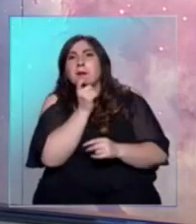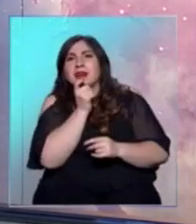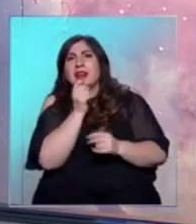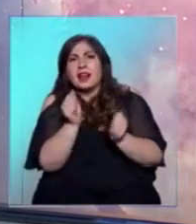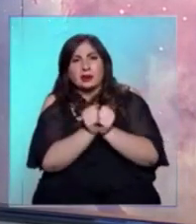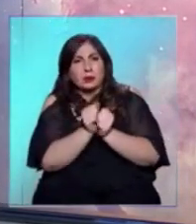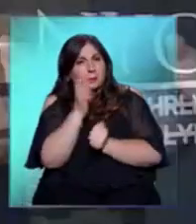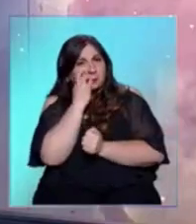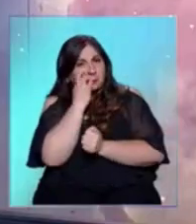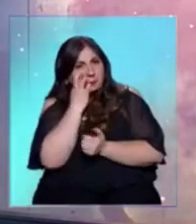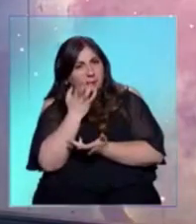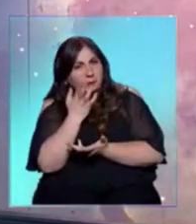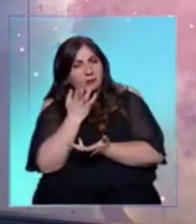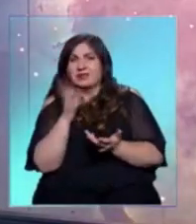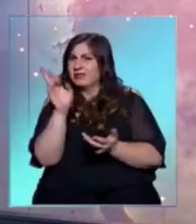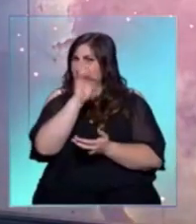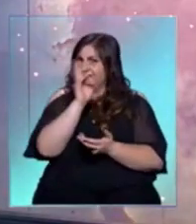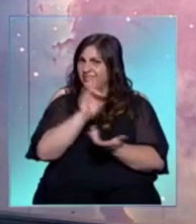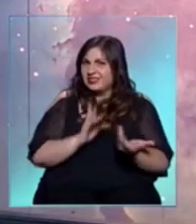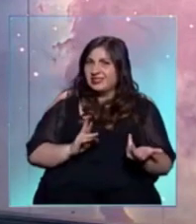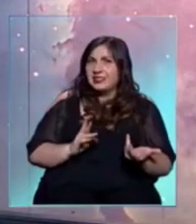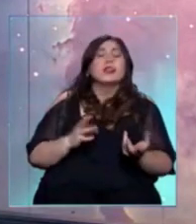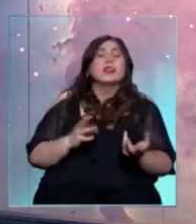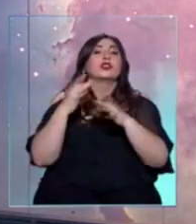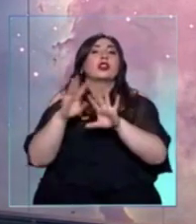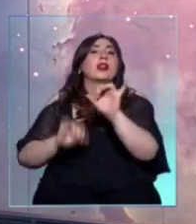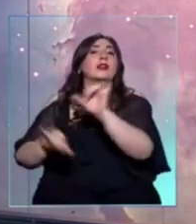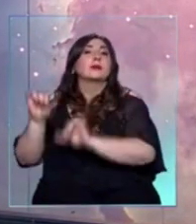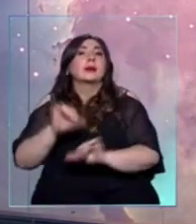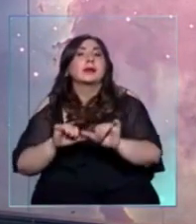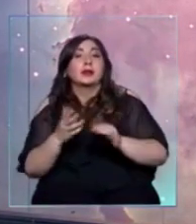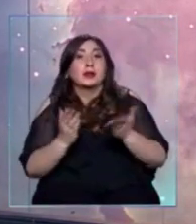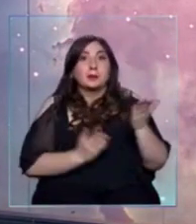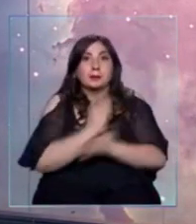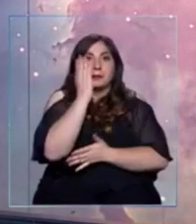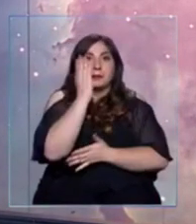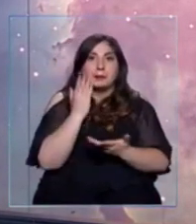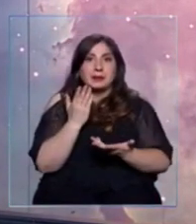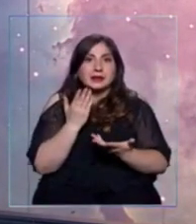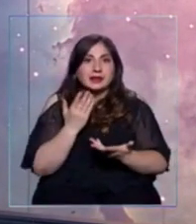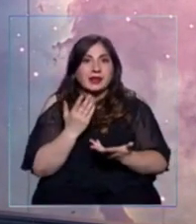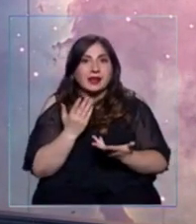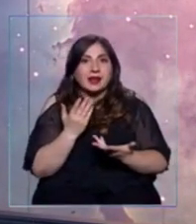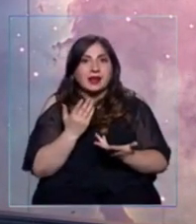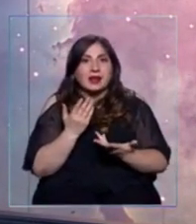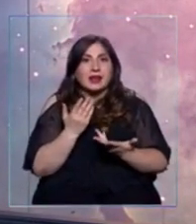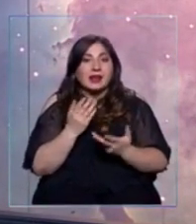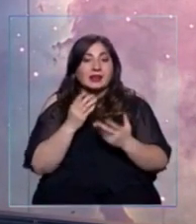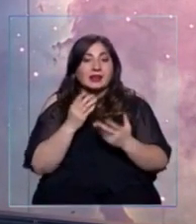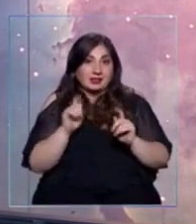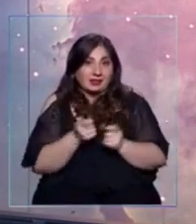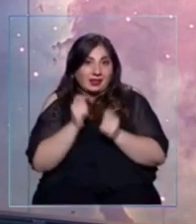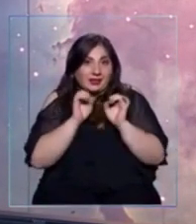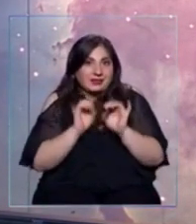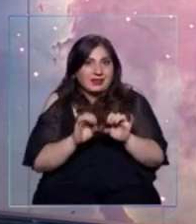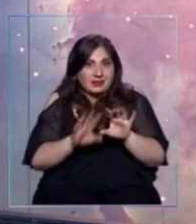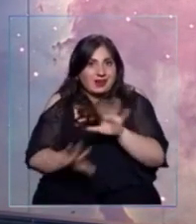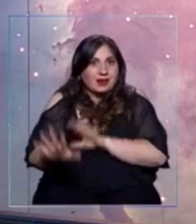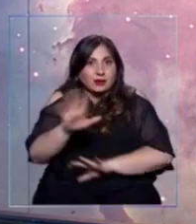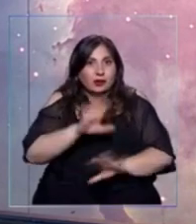es un poco irreverente. Salir un poco solo de los experimentos y empezar a tratar de enseñar cosas,